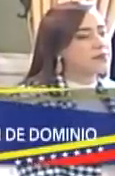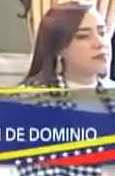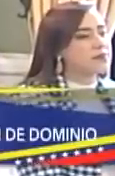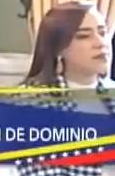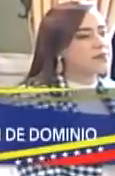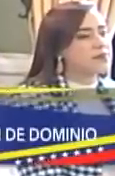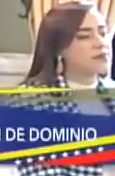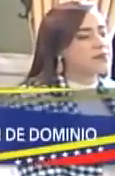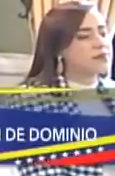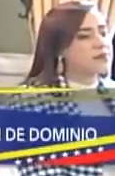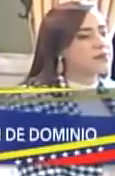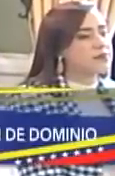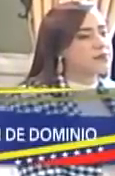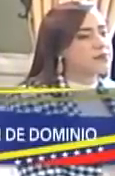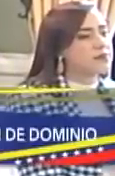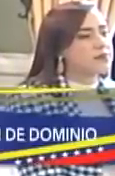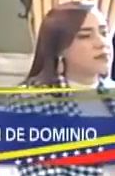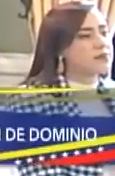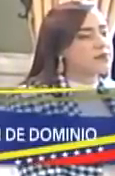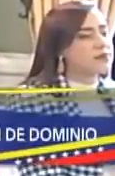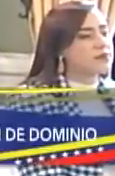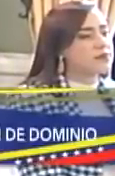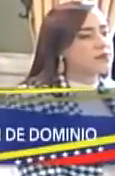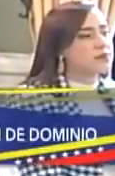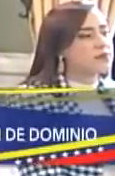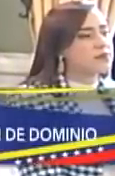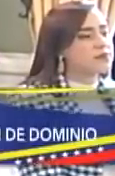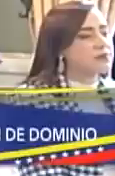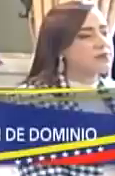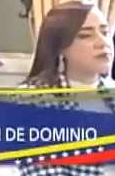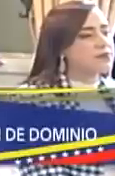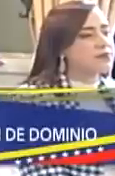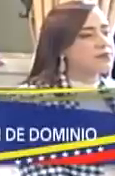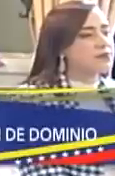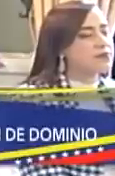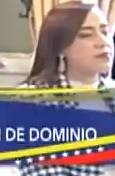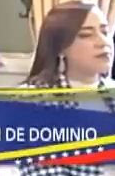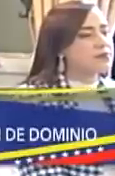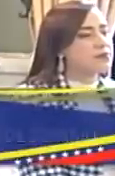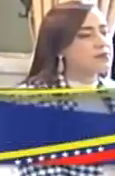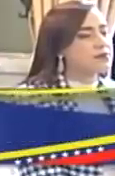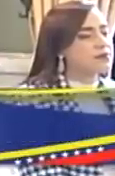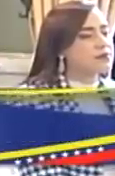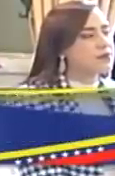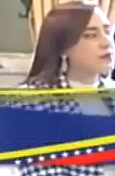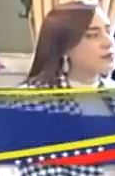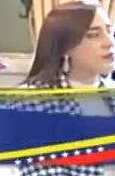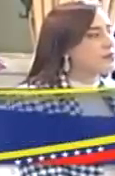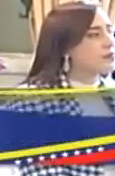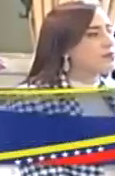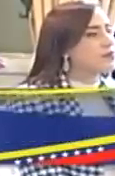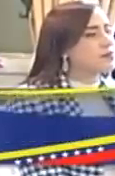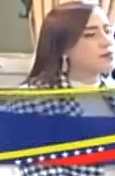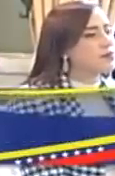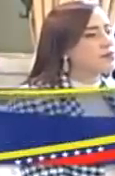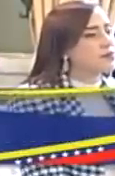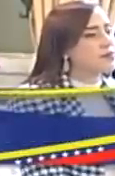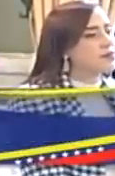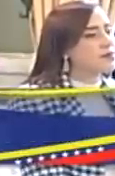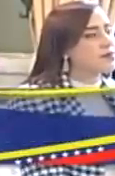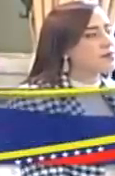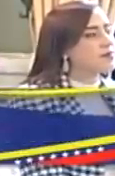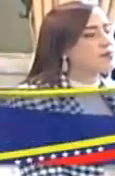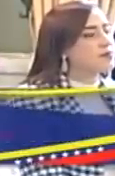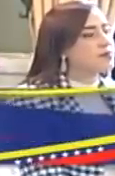Vicepresidencia Ejecutiva de la República recibimos la iniciativa del Ejecutivo de que se aprobara una ley de extinción de dominio,